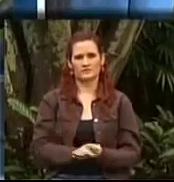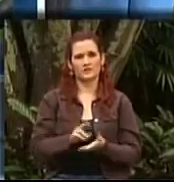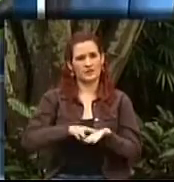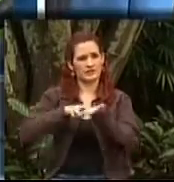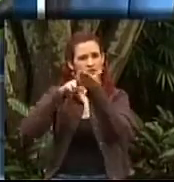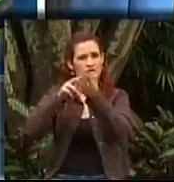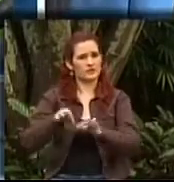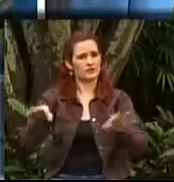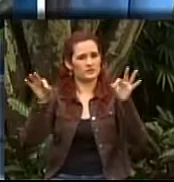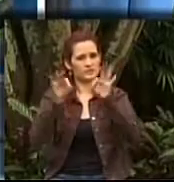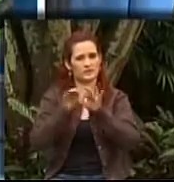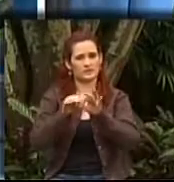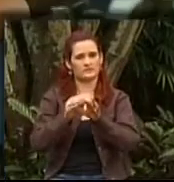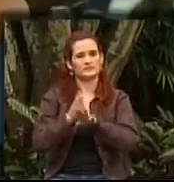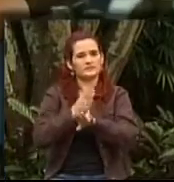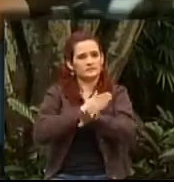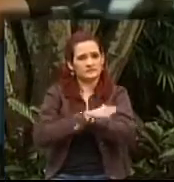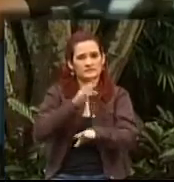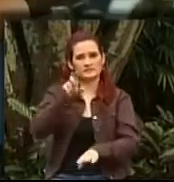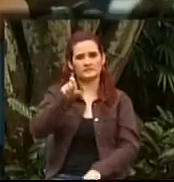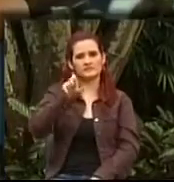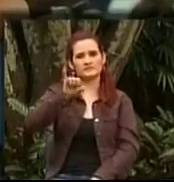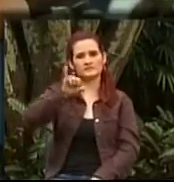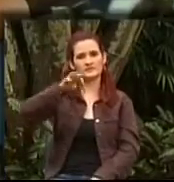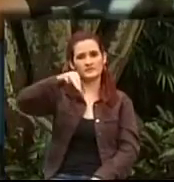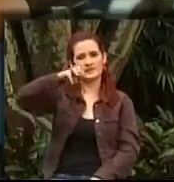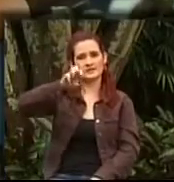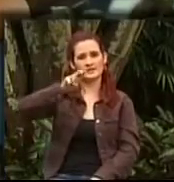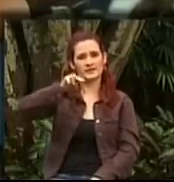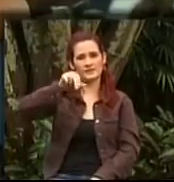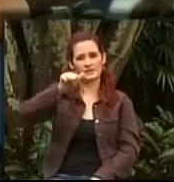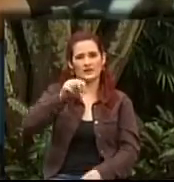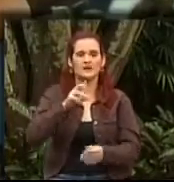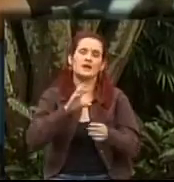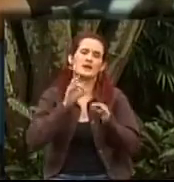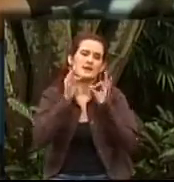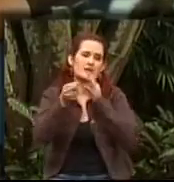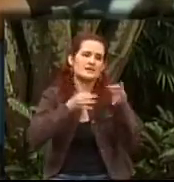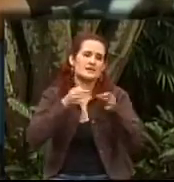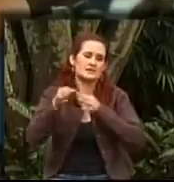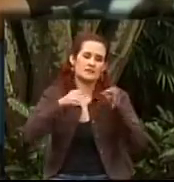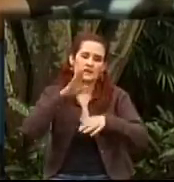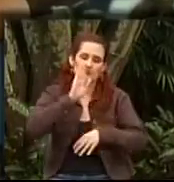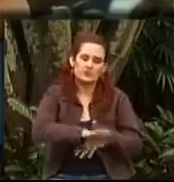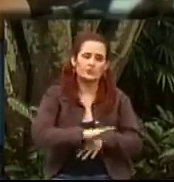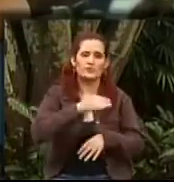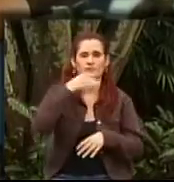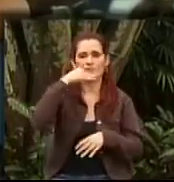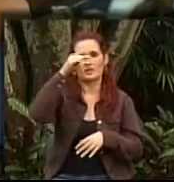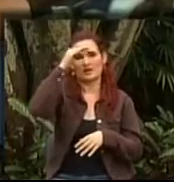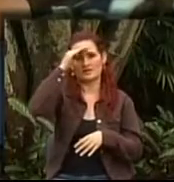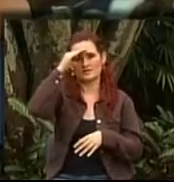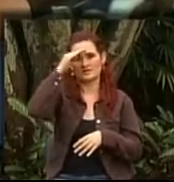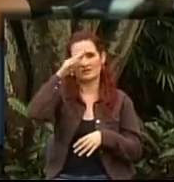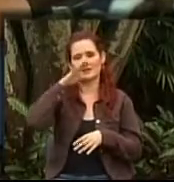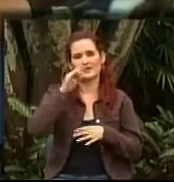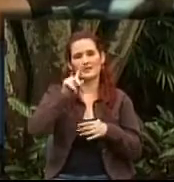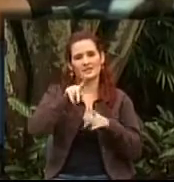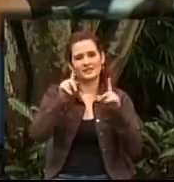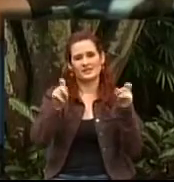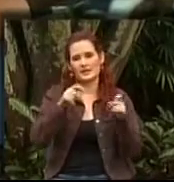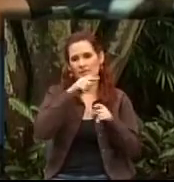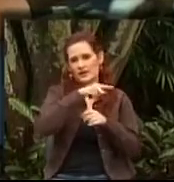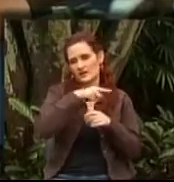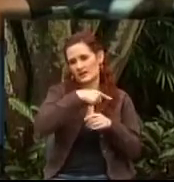Mauricio, como explicaba Ximena hace un ratico, obviamente nuestro rango como Secretaría de Salud se atañe al ámbito municipal, es decir, a la ciudad